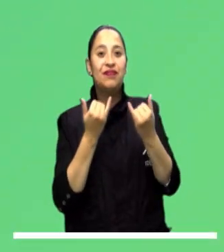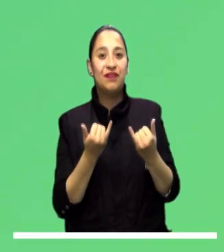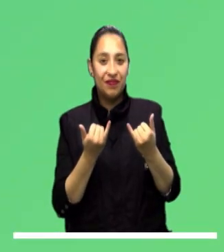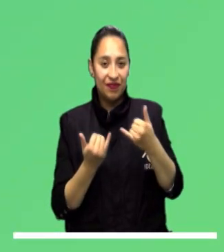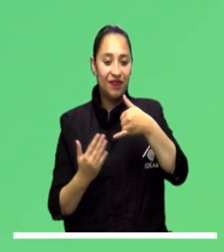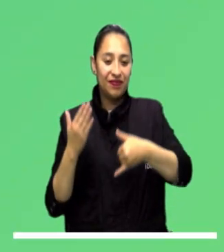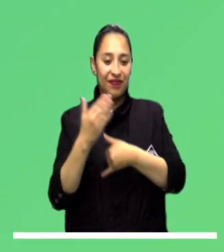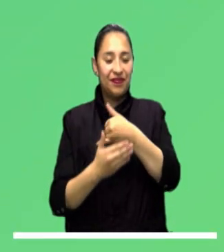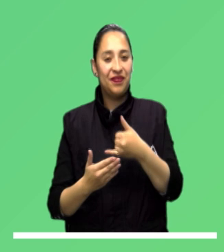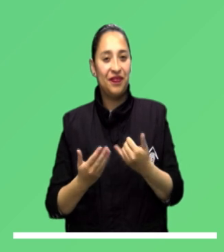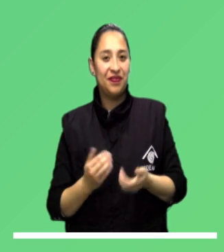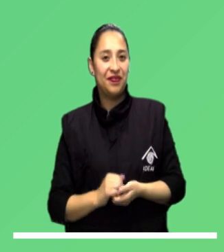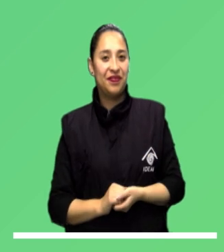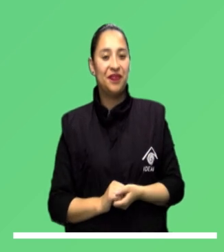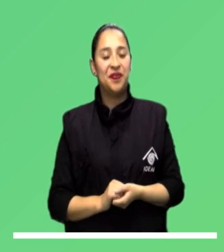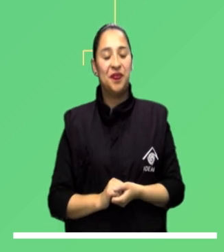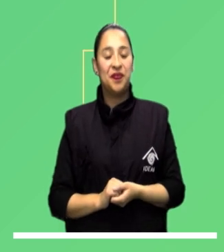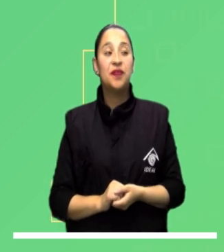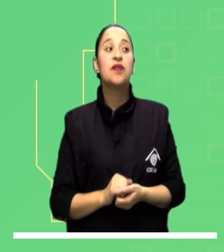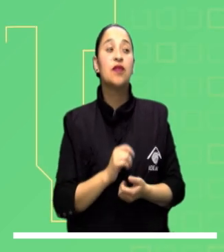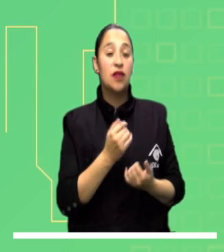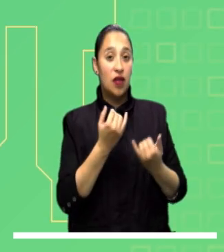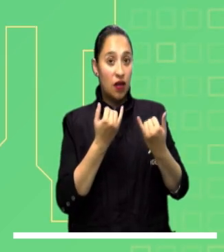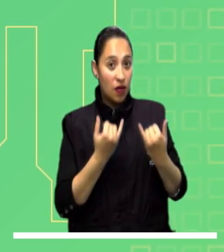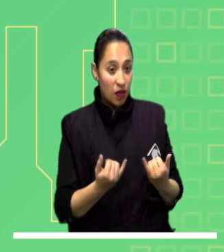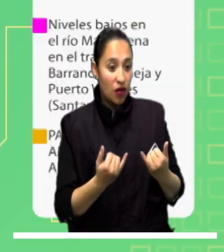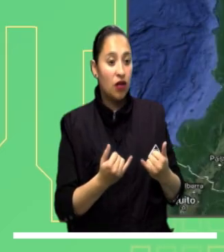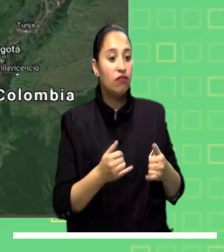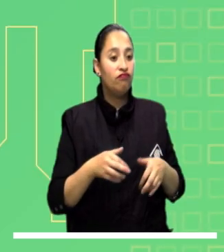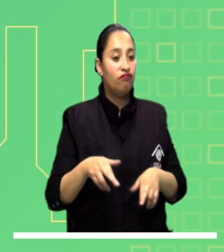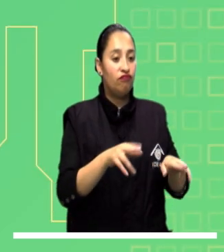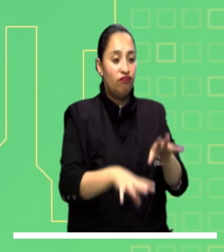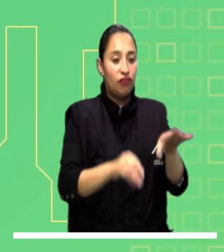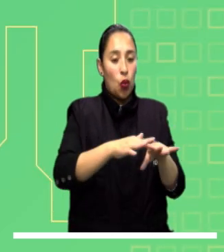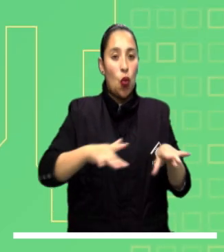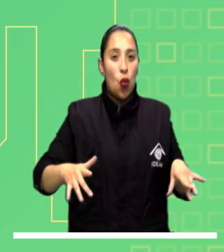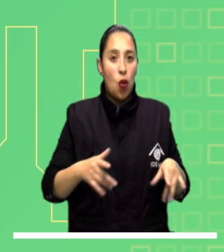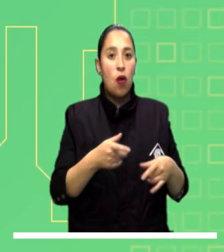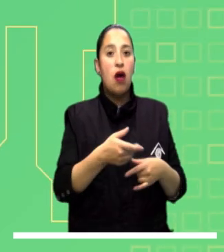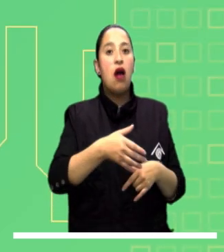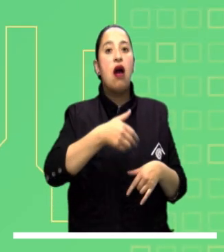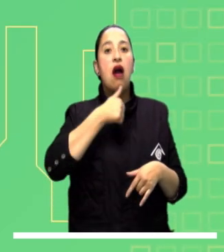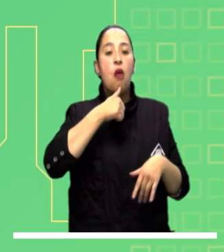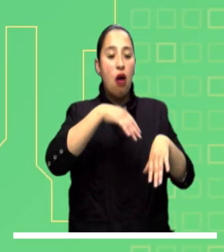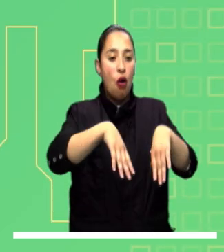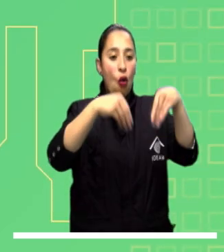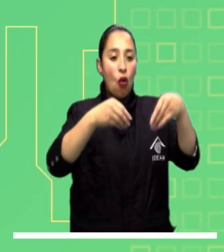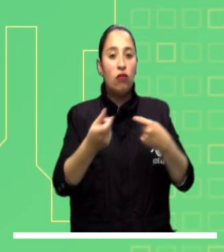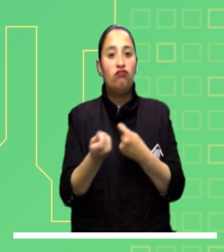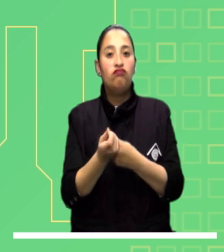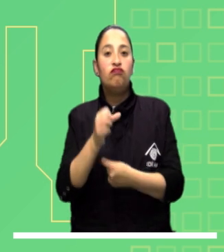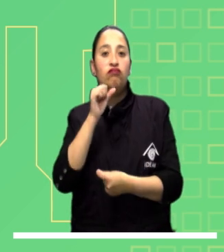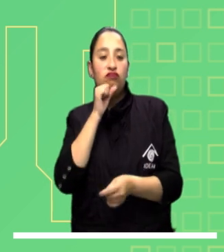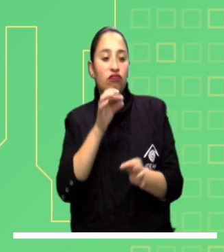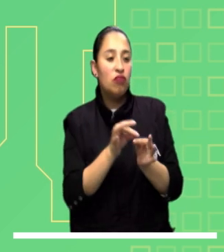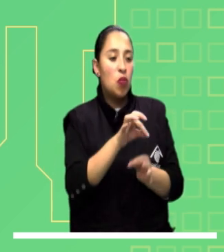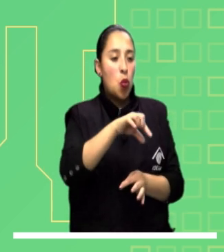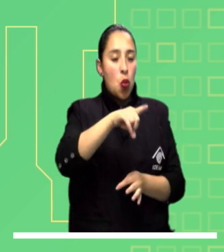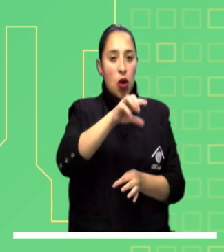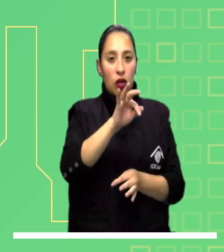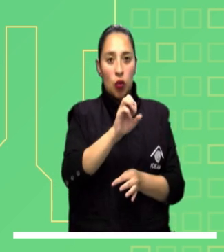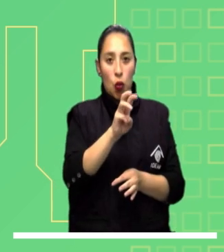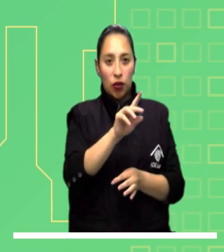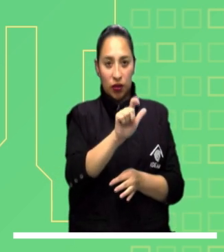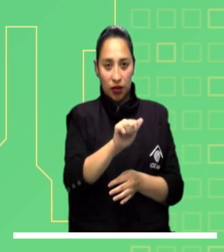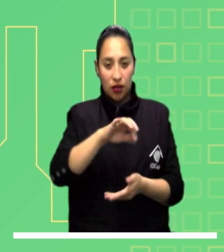Mucha atención a las principales alertas para hoy a nivel nacional. Continúan los bajos niveles del río Magdalena entre Barranca